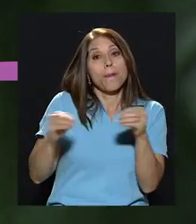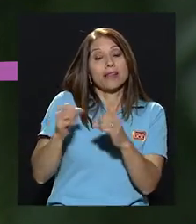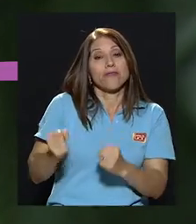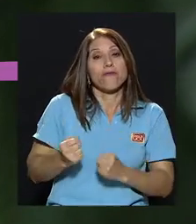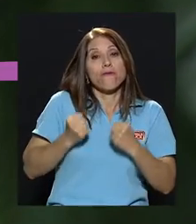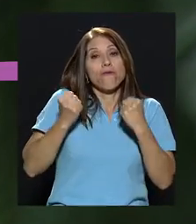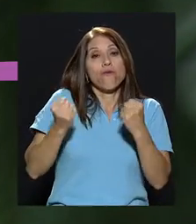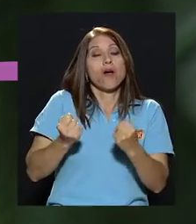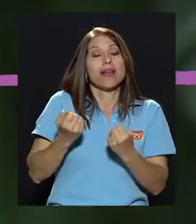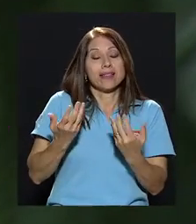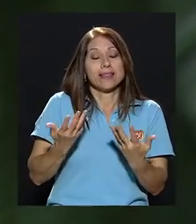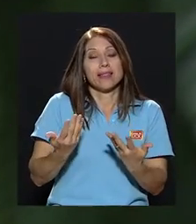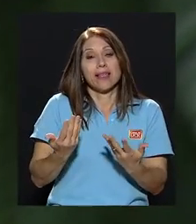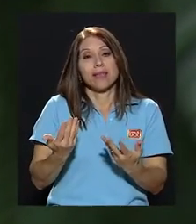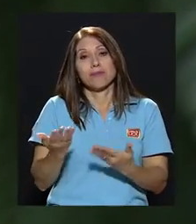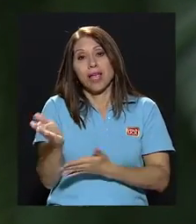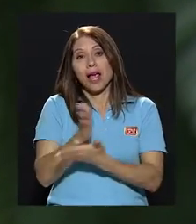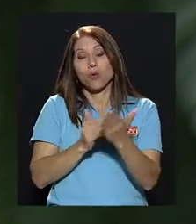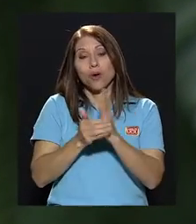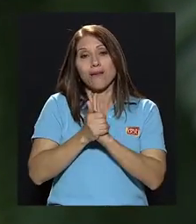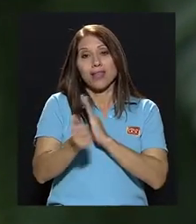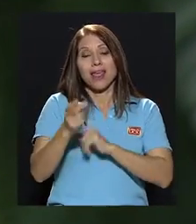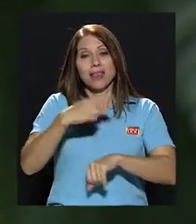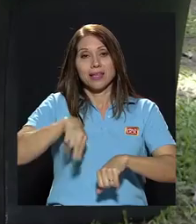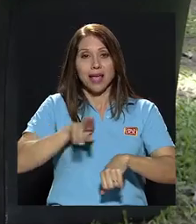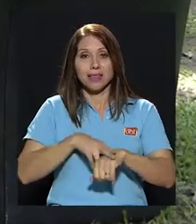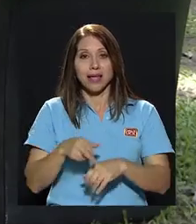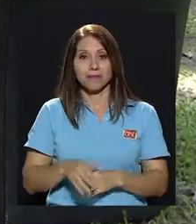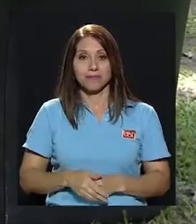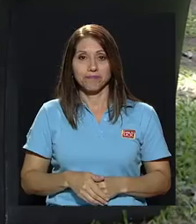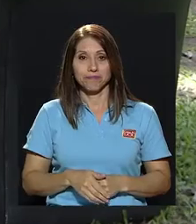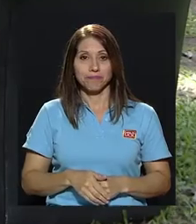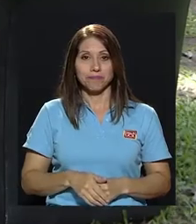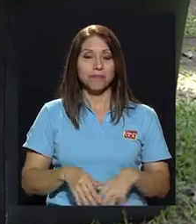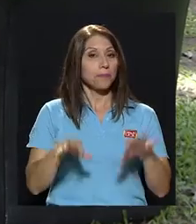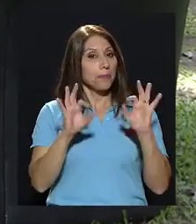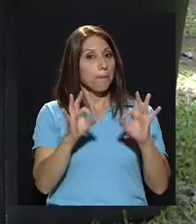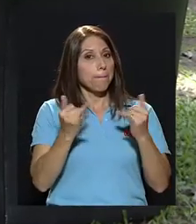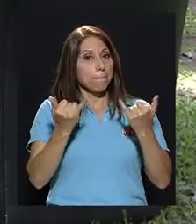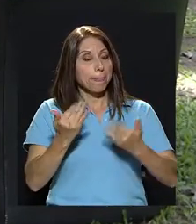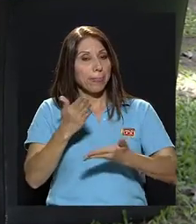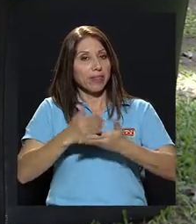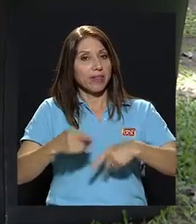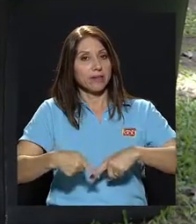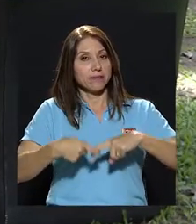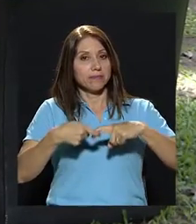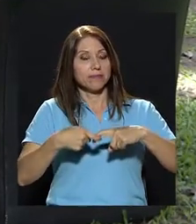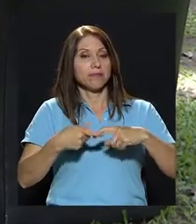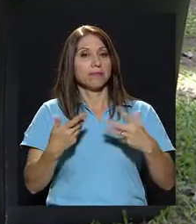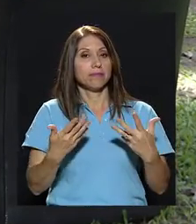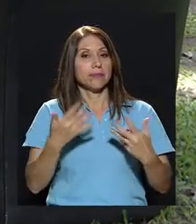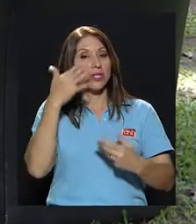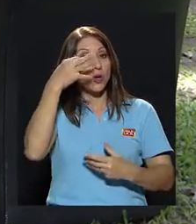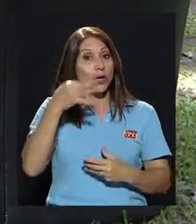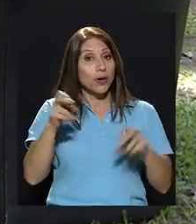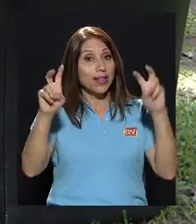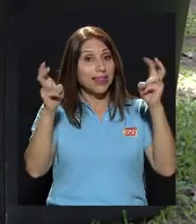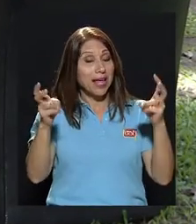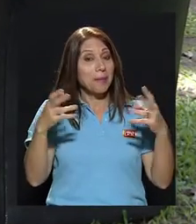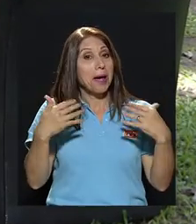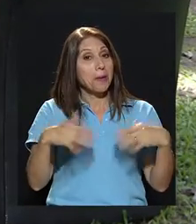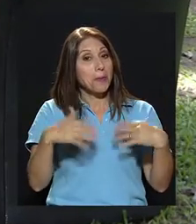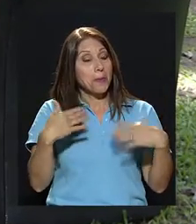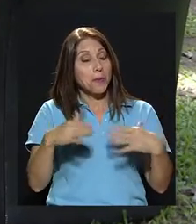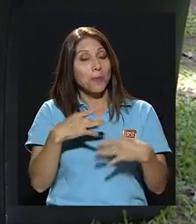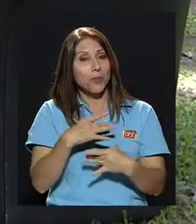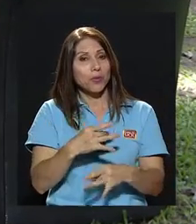más fuerte en lo que tenemos una cierta habilidad innata. Muy bien, Karina. Vamos a ir a una pausa en este momento. Creo que el tema se